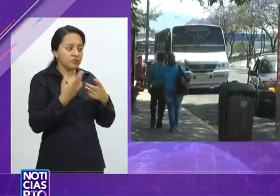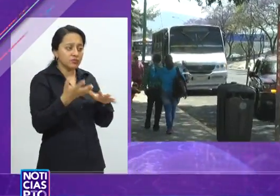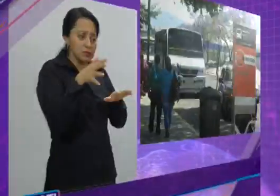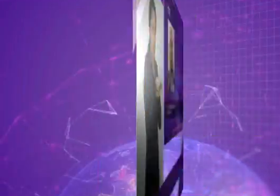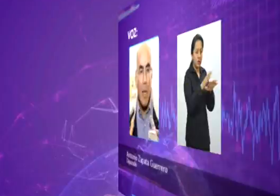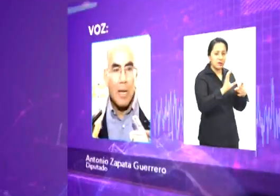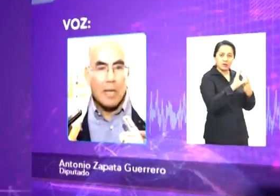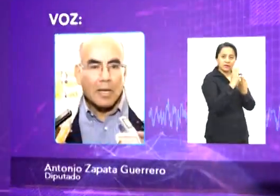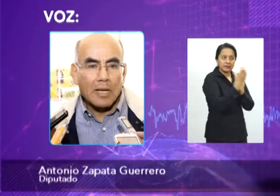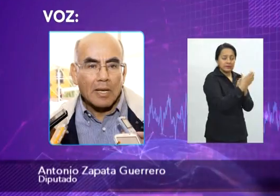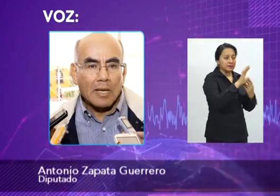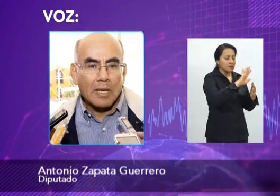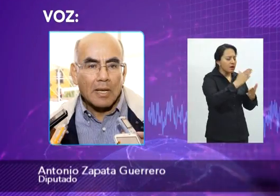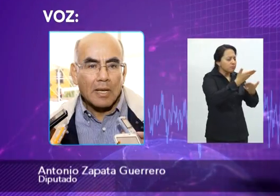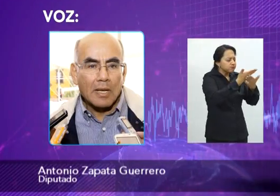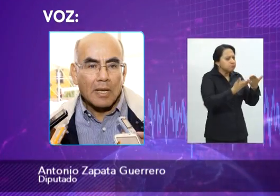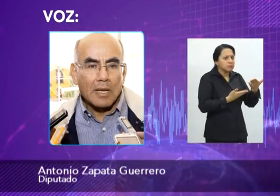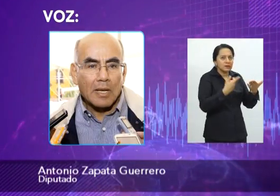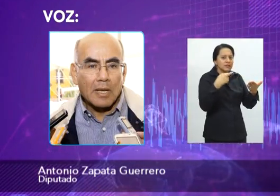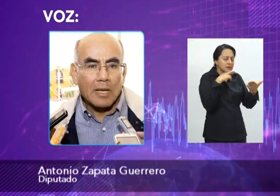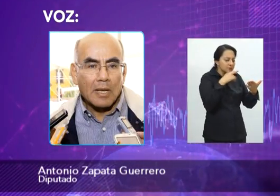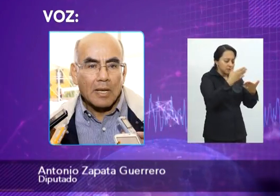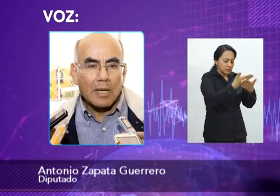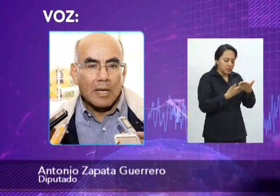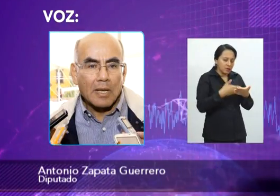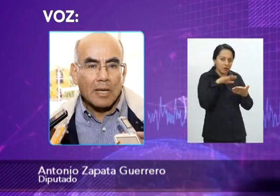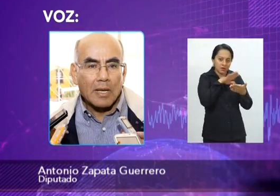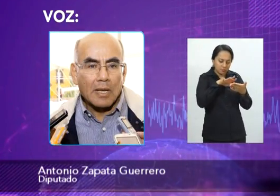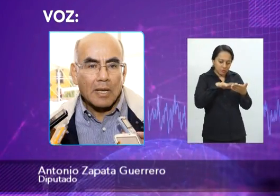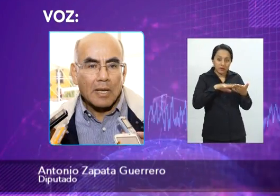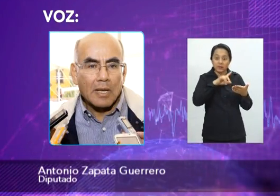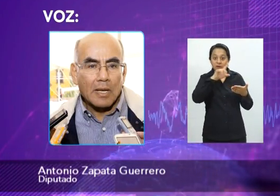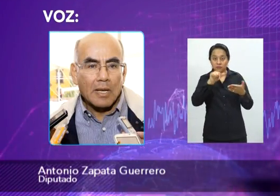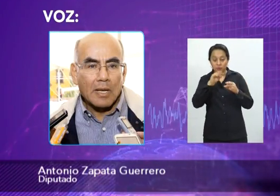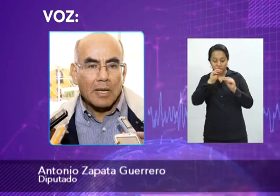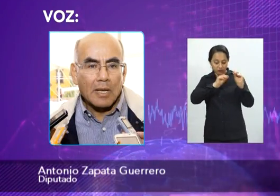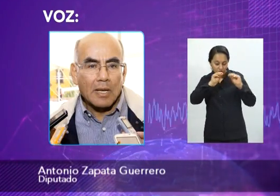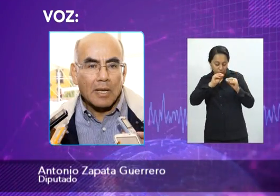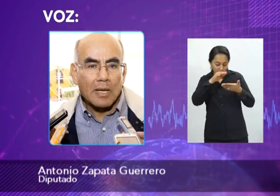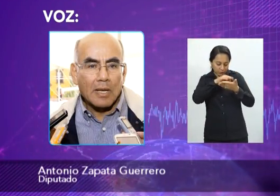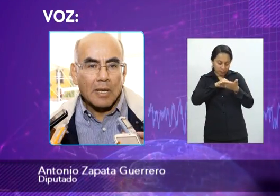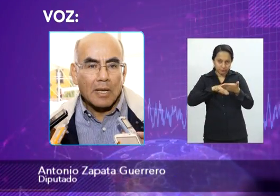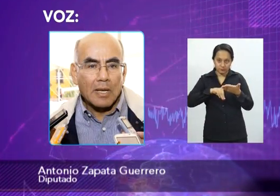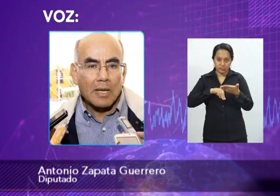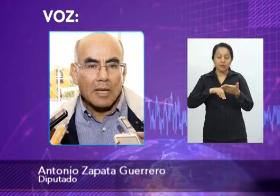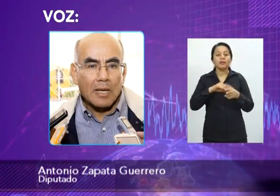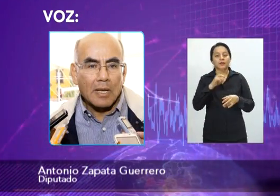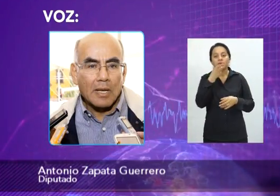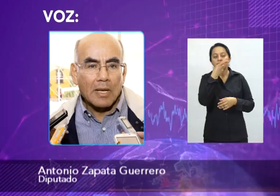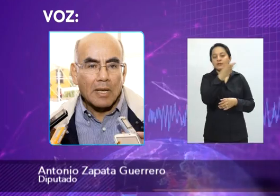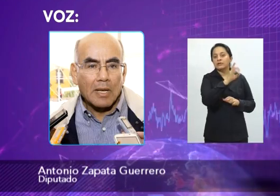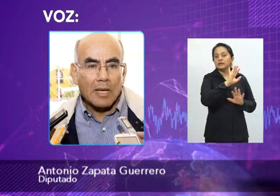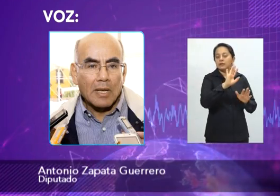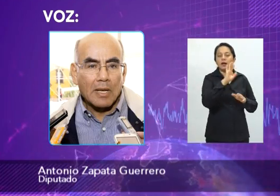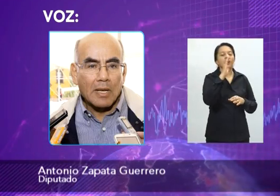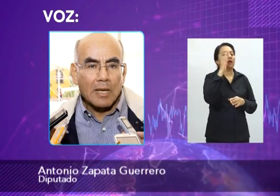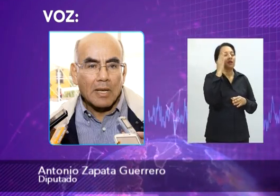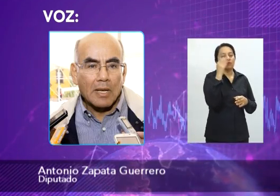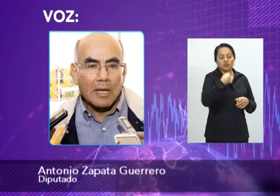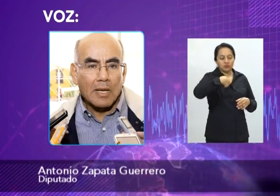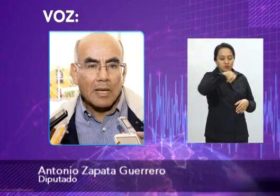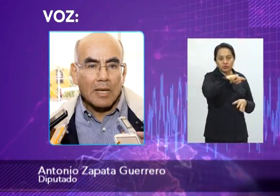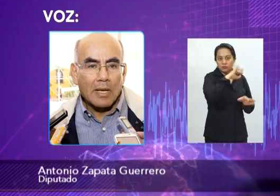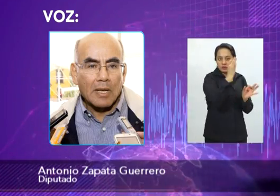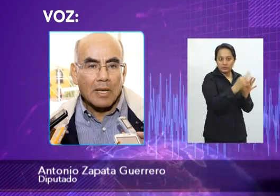correspondientes. También compartirles que teniendo ya nosotros la iniciativa